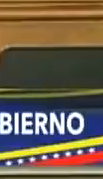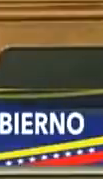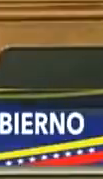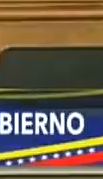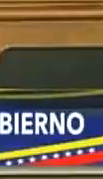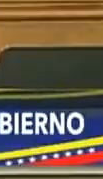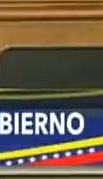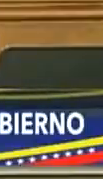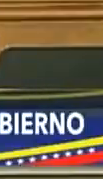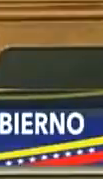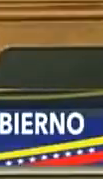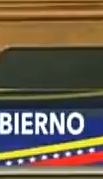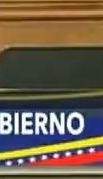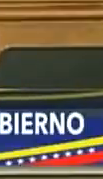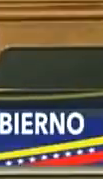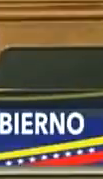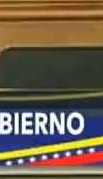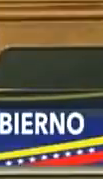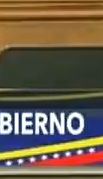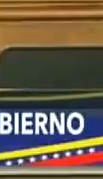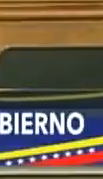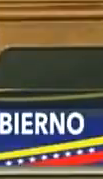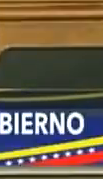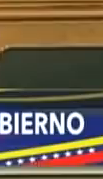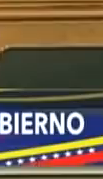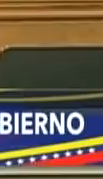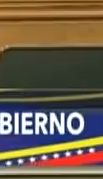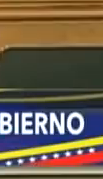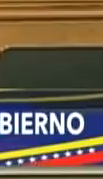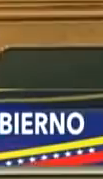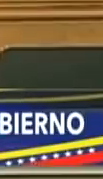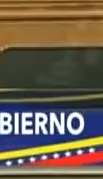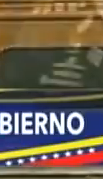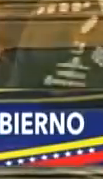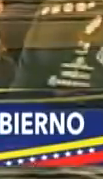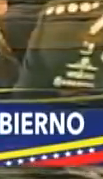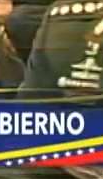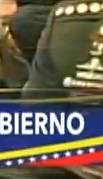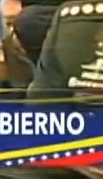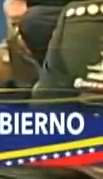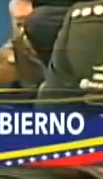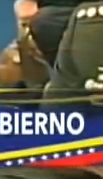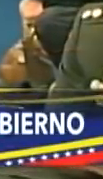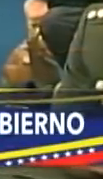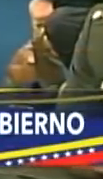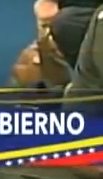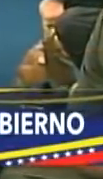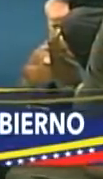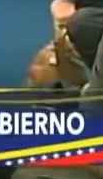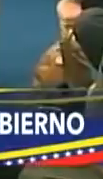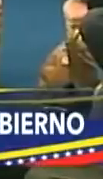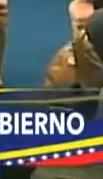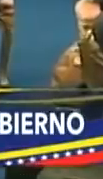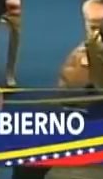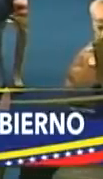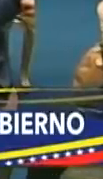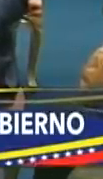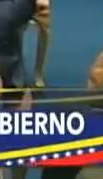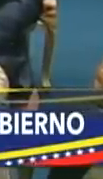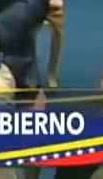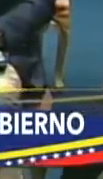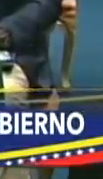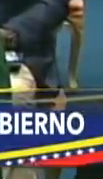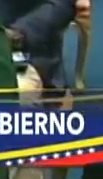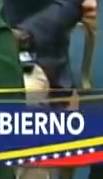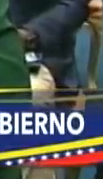Empezando enero ha sido intenso. Ya vamos por 24 de enero, Silvia. Cuando llegamos al